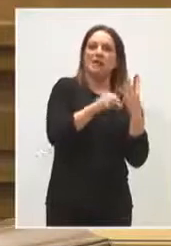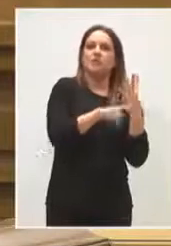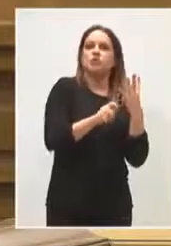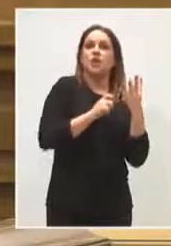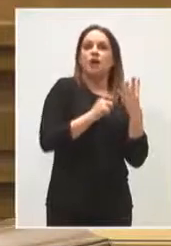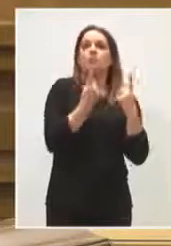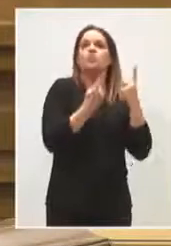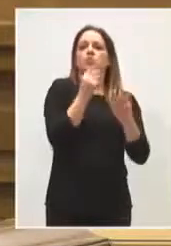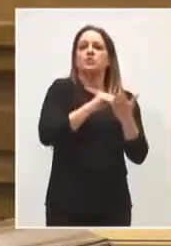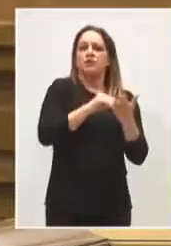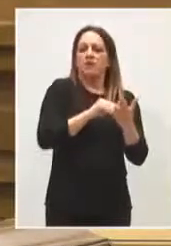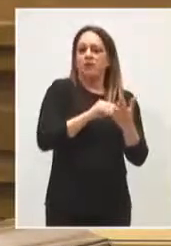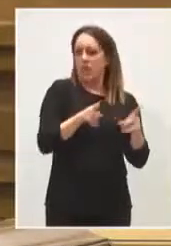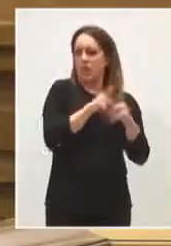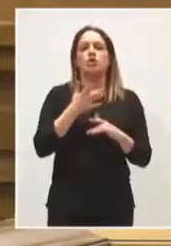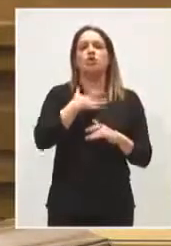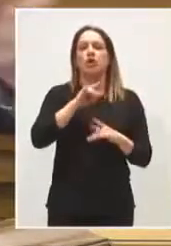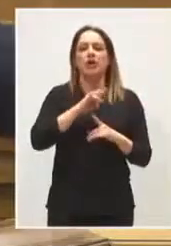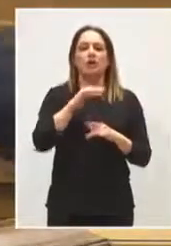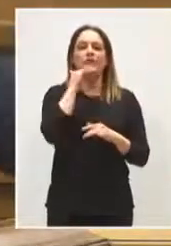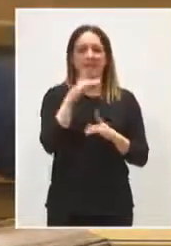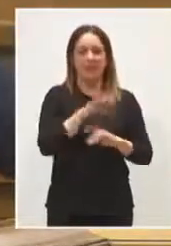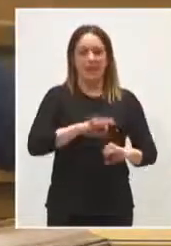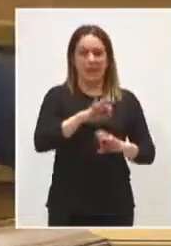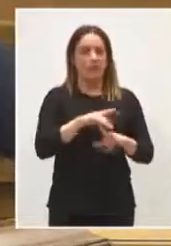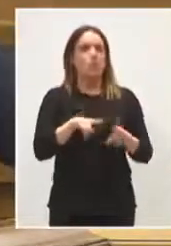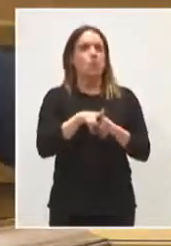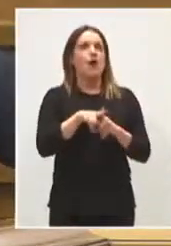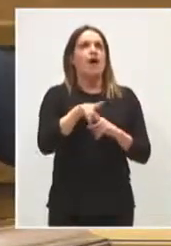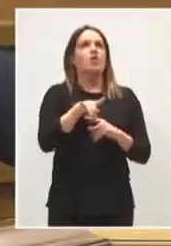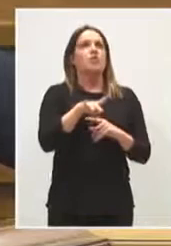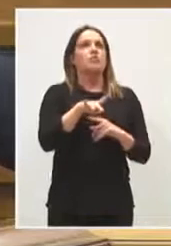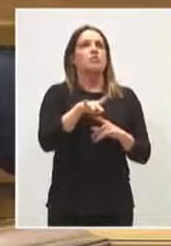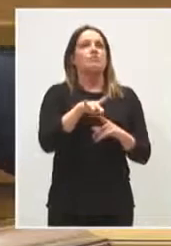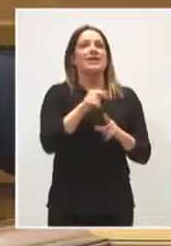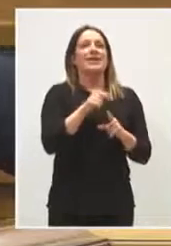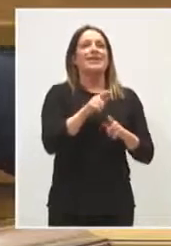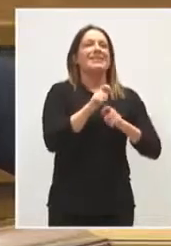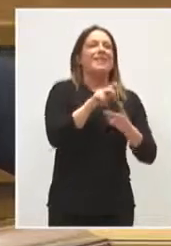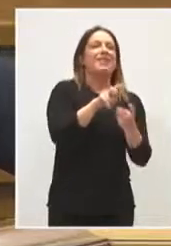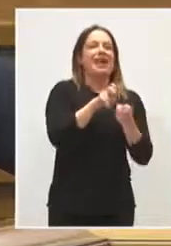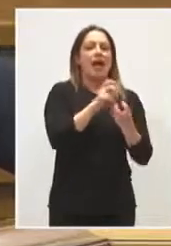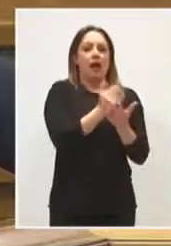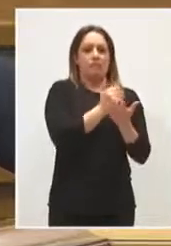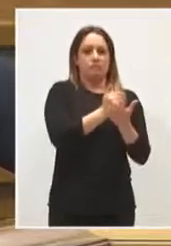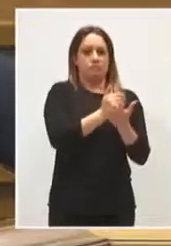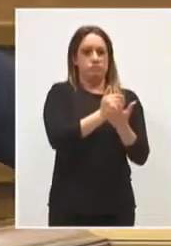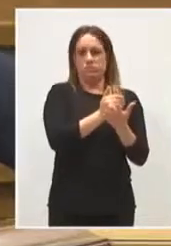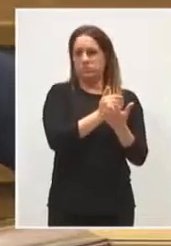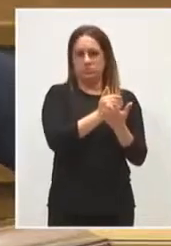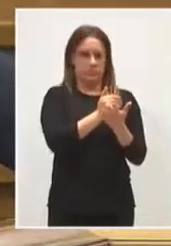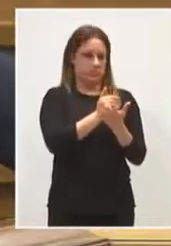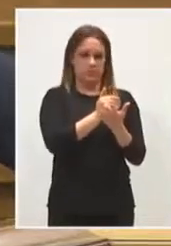sea a veces simbólicamente, en un espacio en el que puede haber privilegios fiscales, pues no. Privilegios fiscales